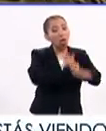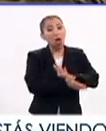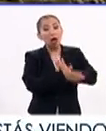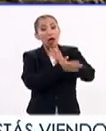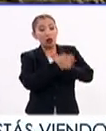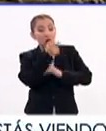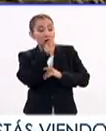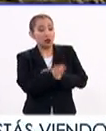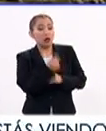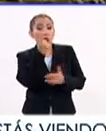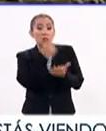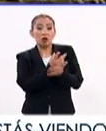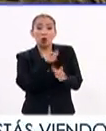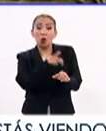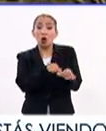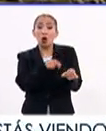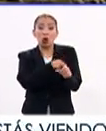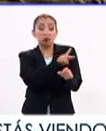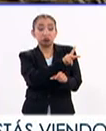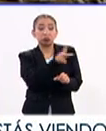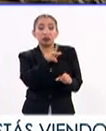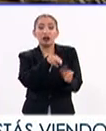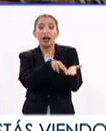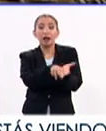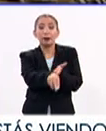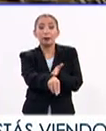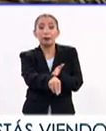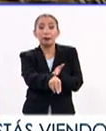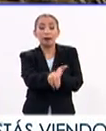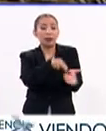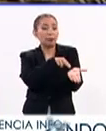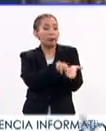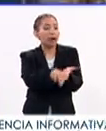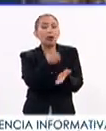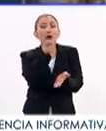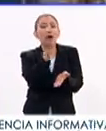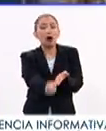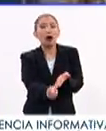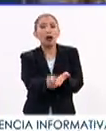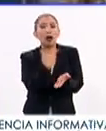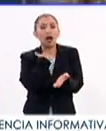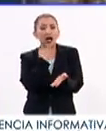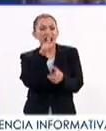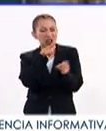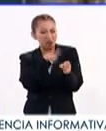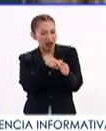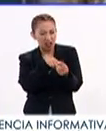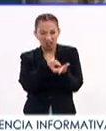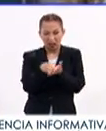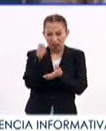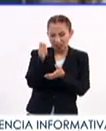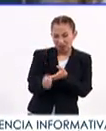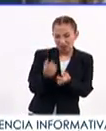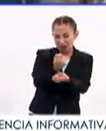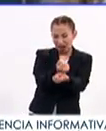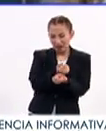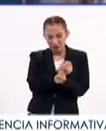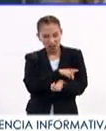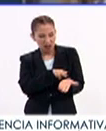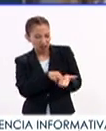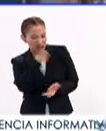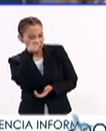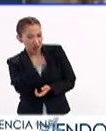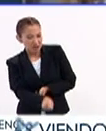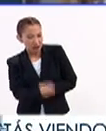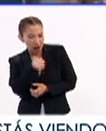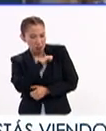uno solamente en un color. Negro. Negro es sinónimo de animal, negro es sinónimo de esclavitud, negro